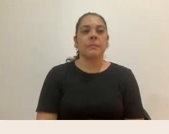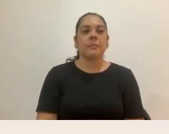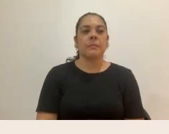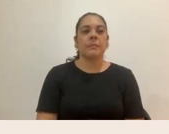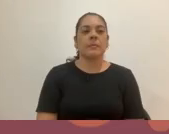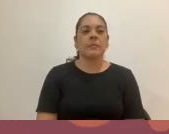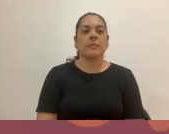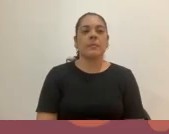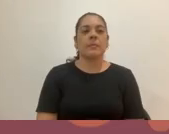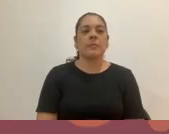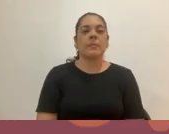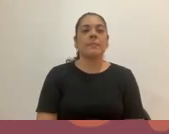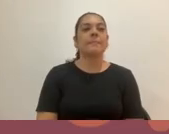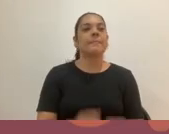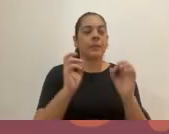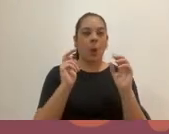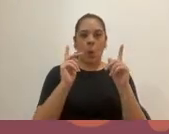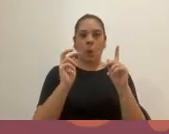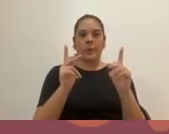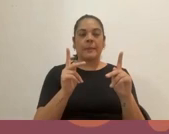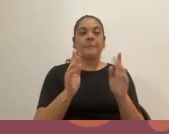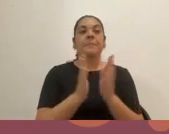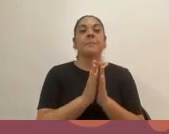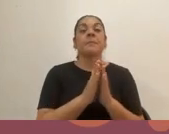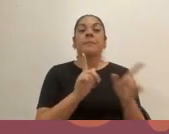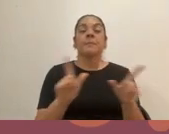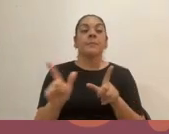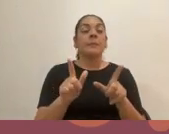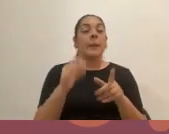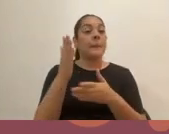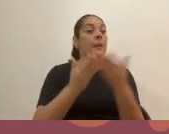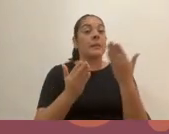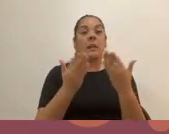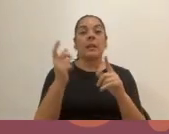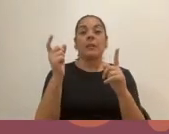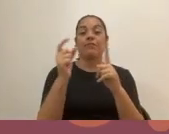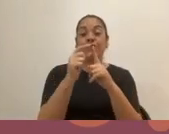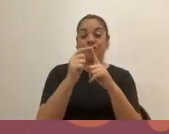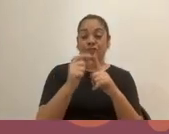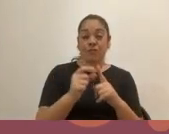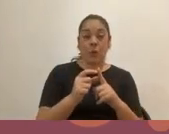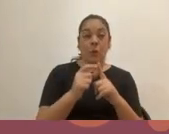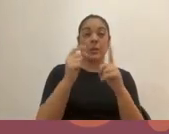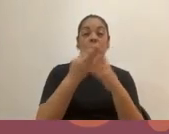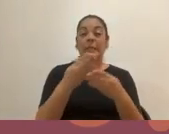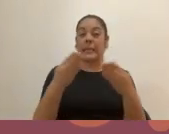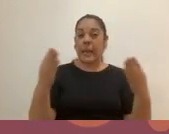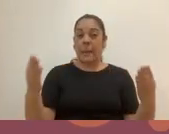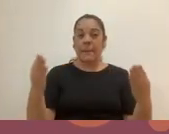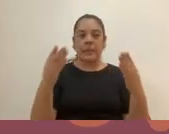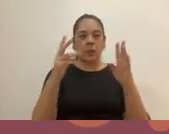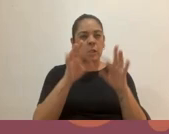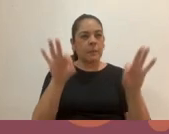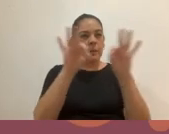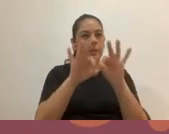Amara. Listo, entonces, como parte de los elementos que es necesario revisar con el fin de